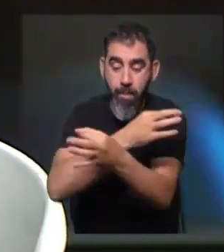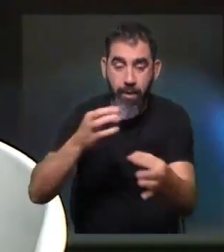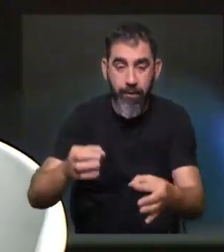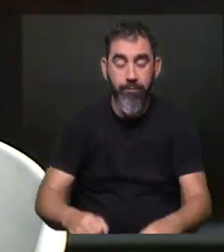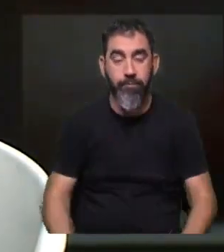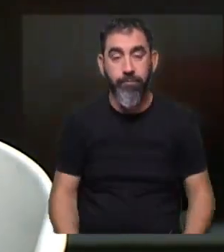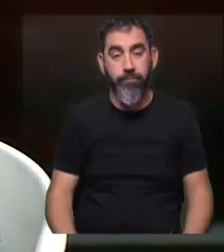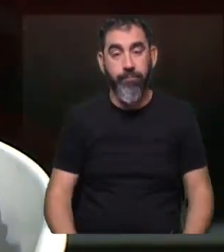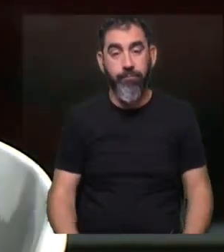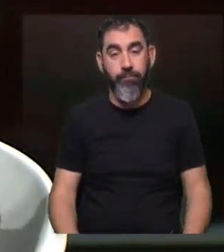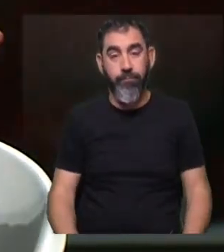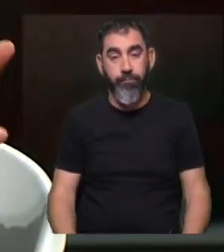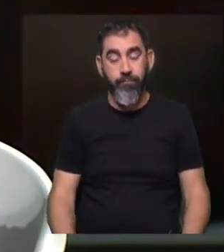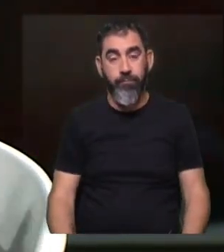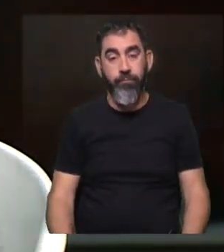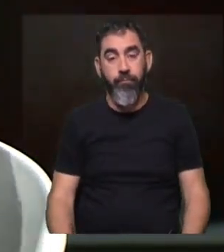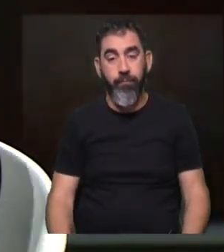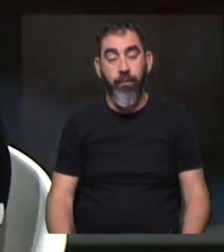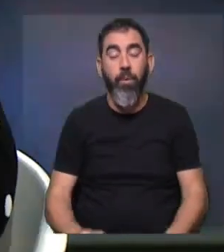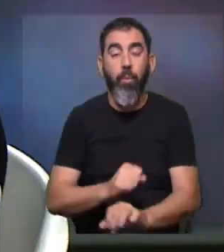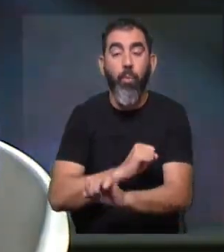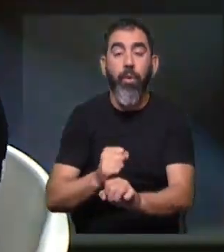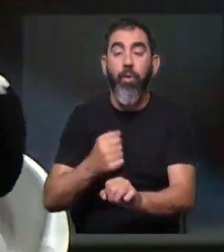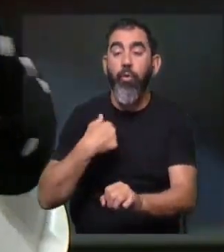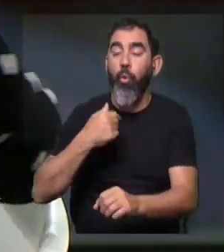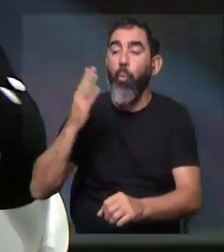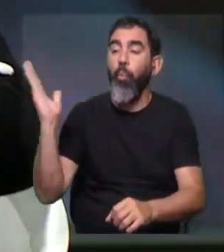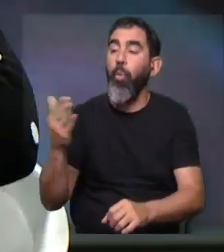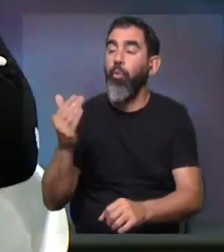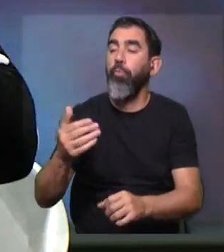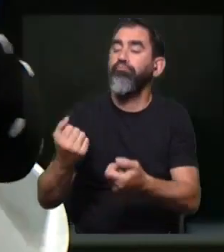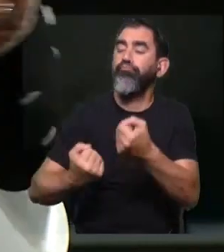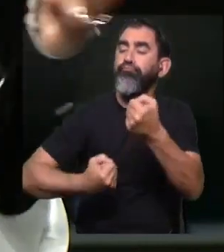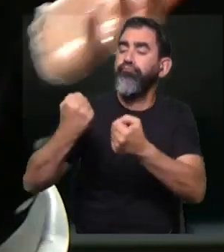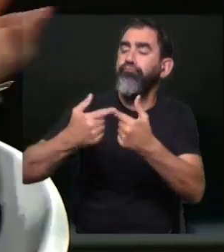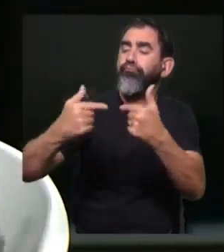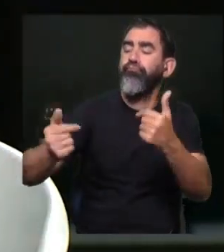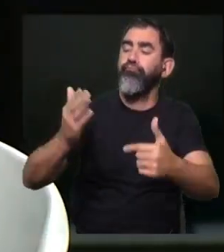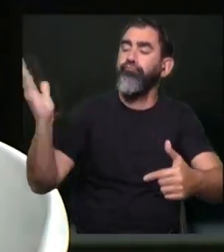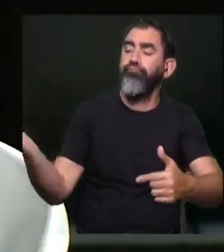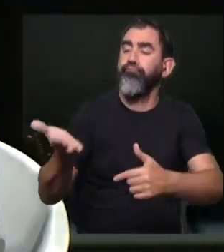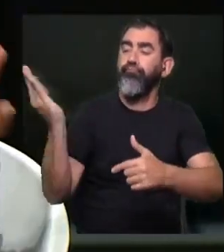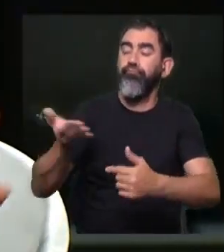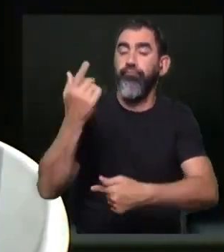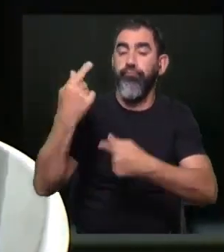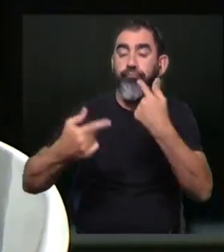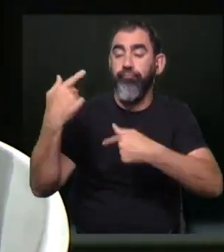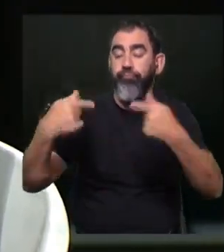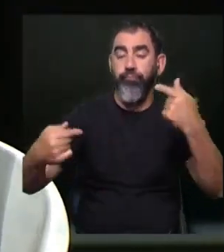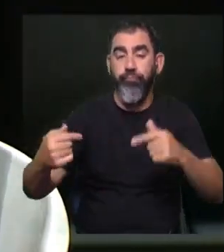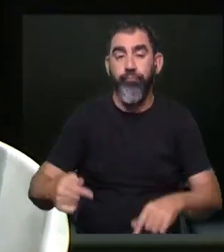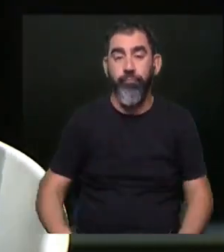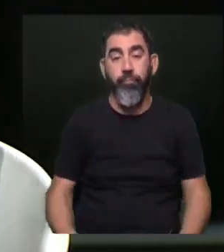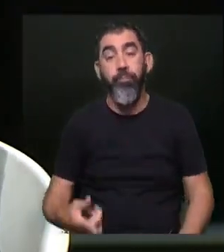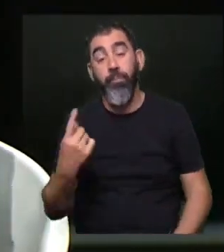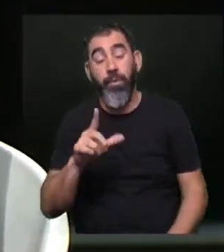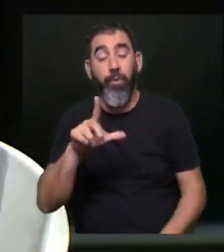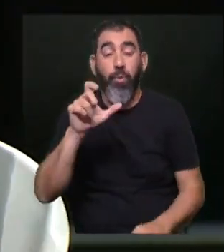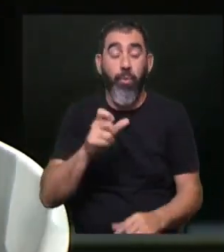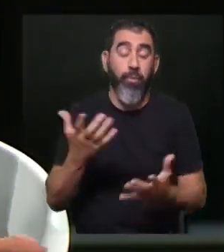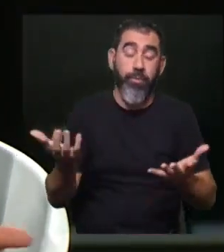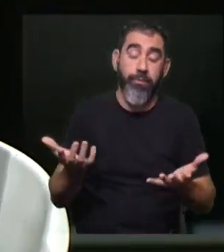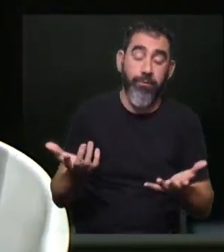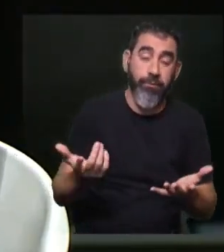Entonces, en ese sentido, uno puede decirle a los fabricantes, hay fabricar toda una cantidad de detectores diferentes, pero evidentemente